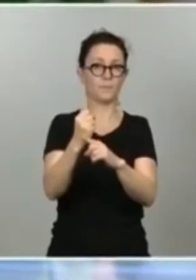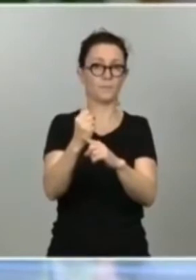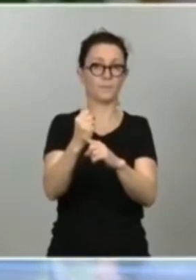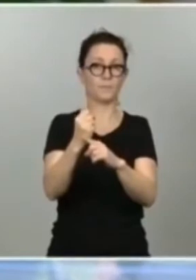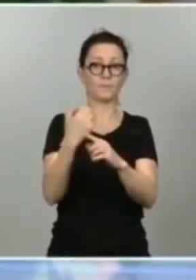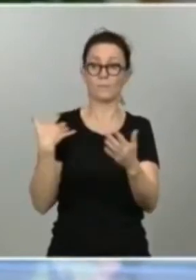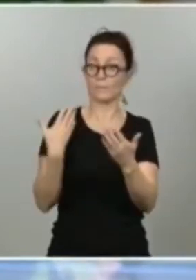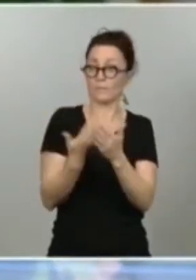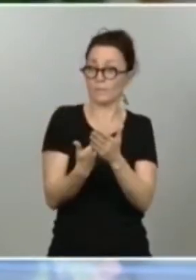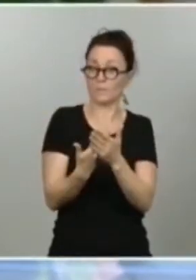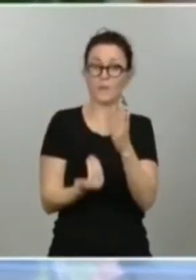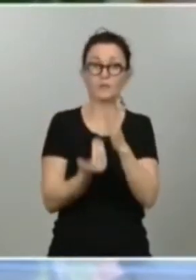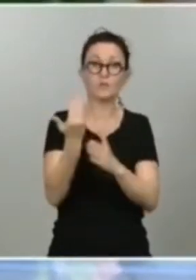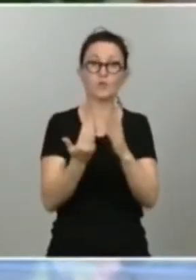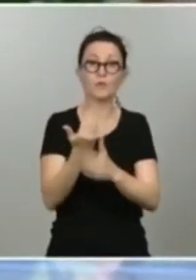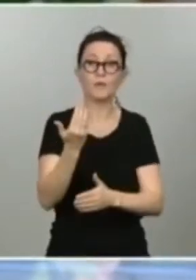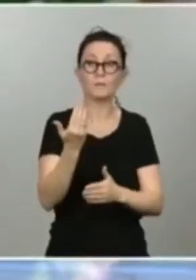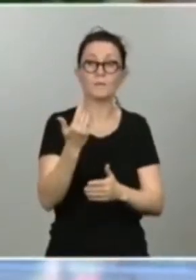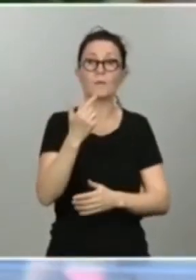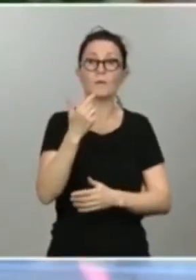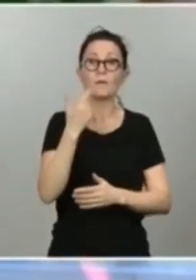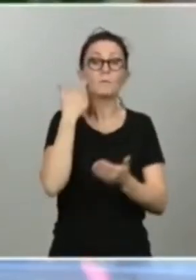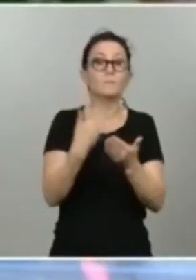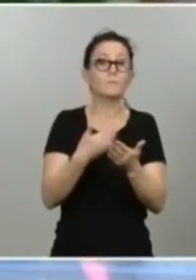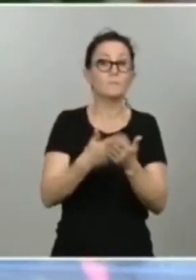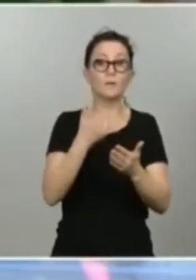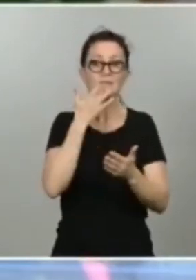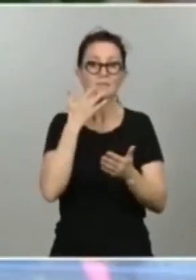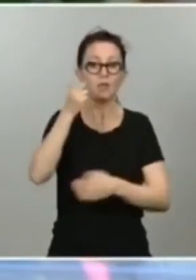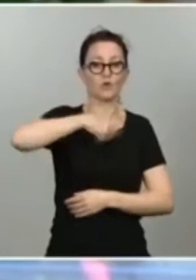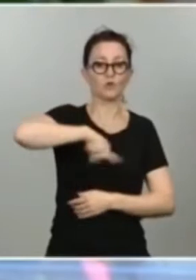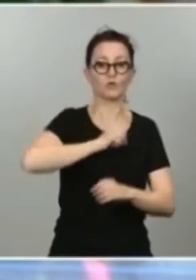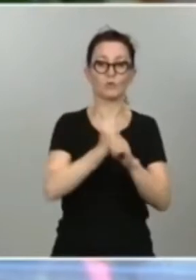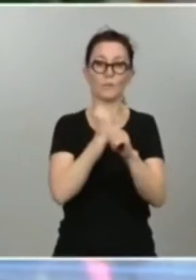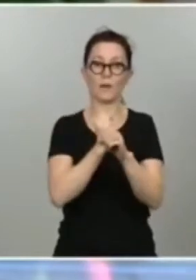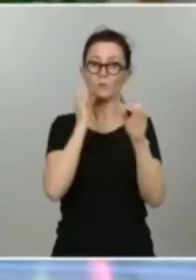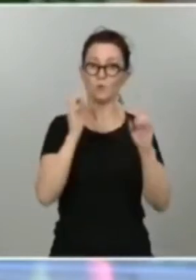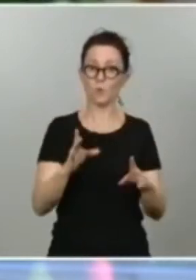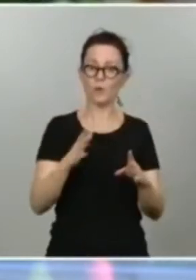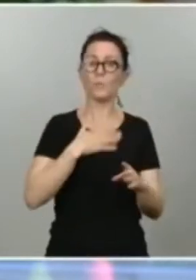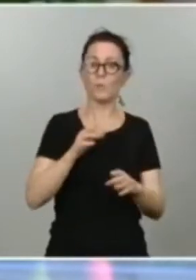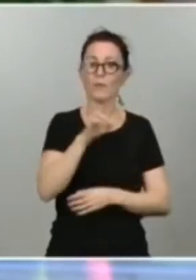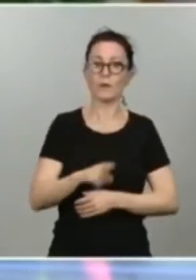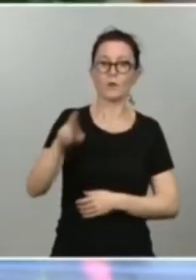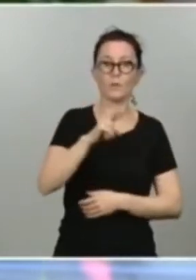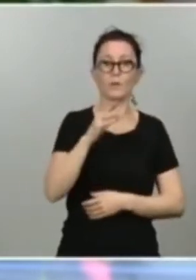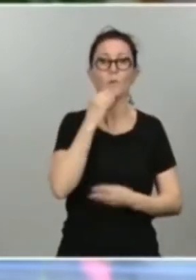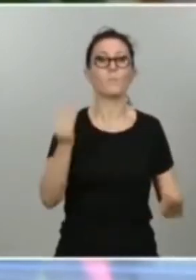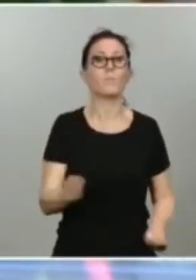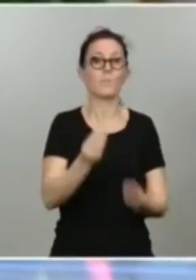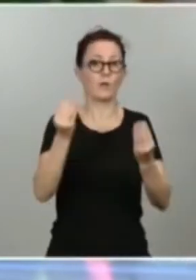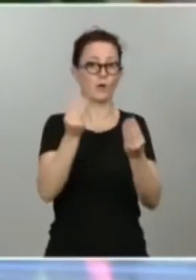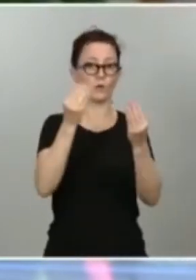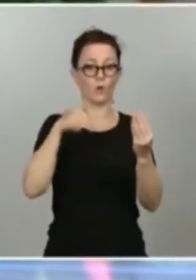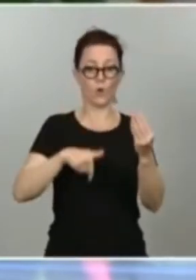como hoy estamos haciendo, podemos hacer que la recuperación sea más pronta y más vigorosa. El acto de hoy es un paso y es a la vez